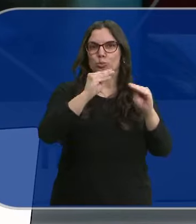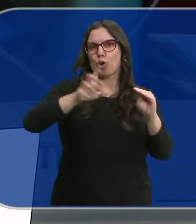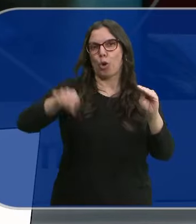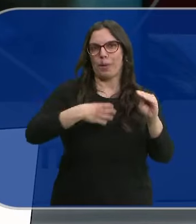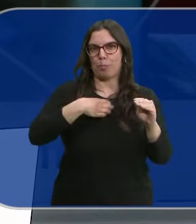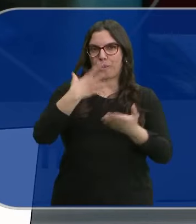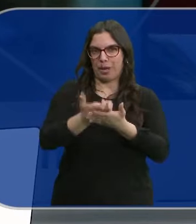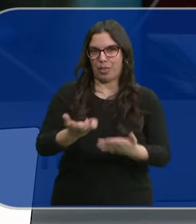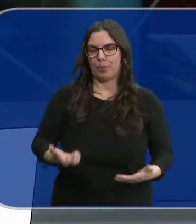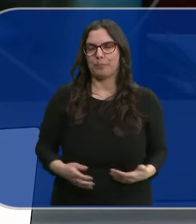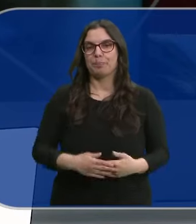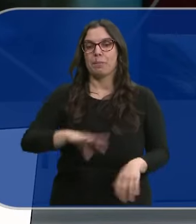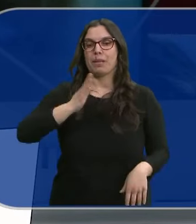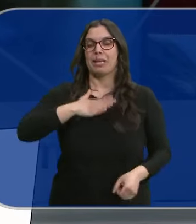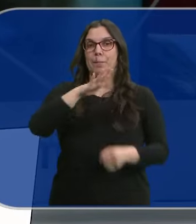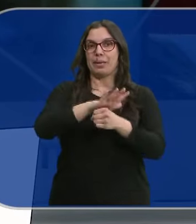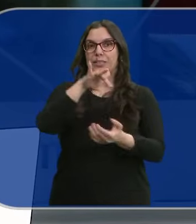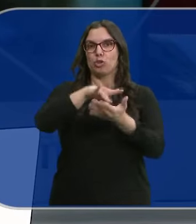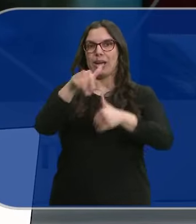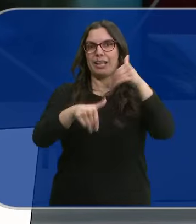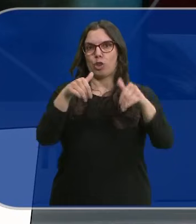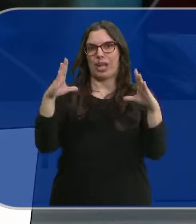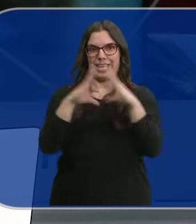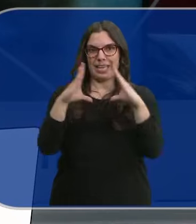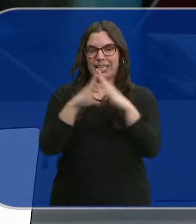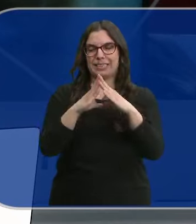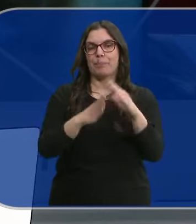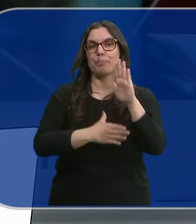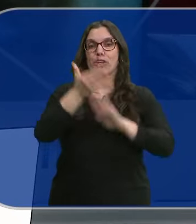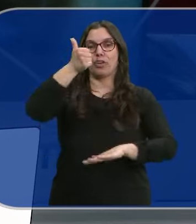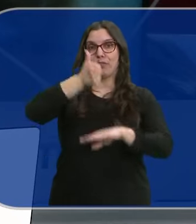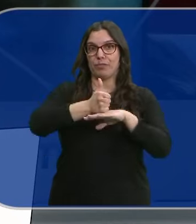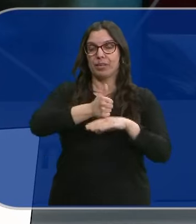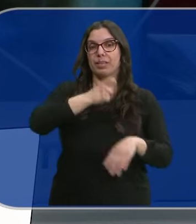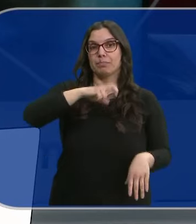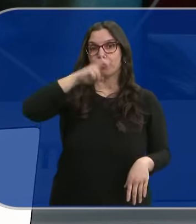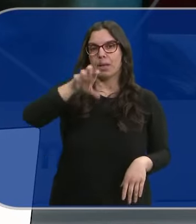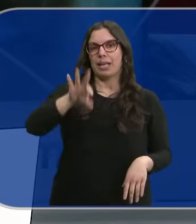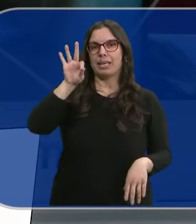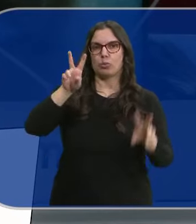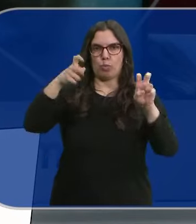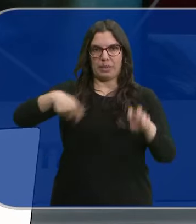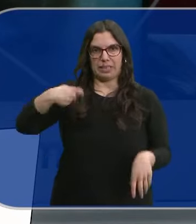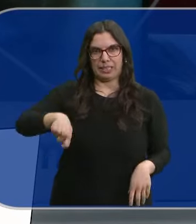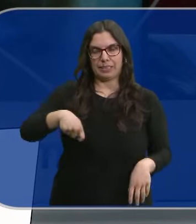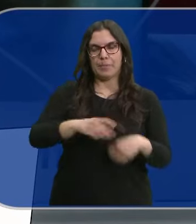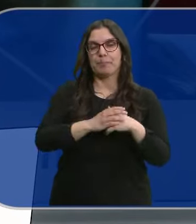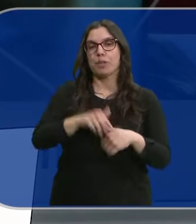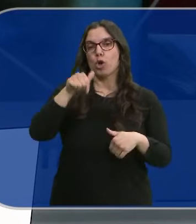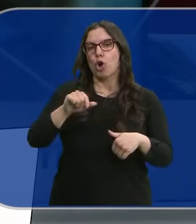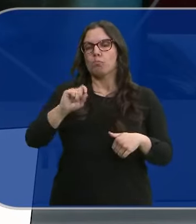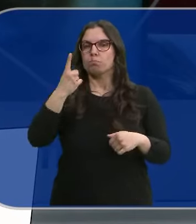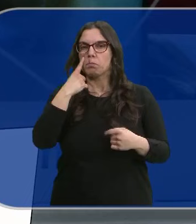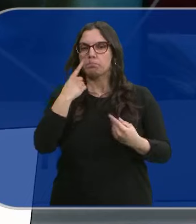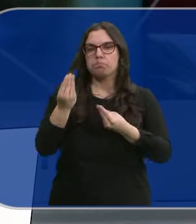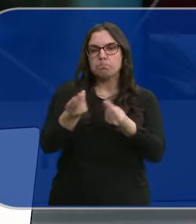Mañana martes se celebran elecciones en el seno de la Iglesia. La Conferencia Episcopal Española elegirá al que será su nuevo presidente. Hoy se hará un primer